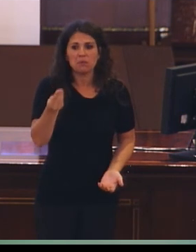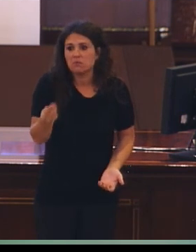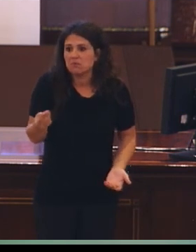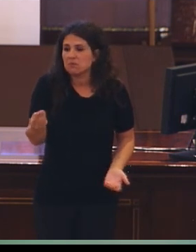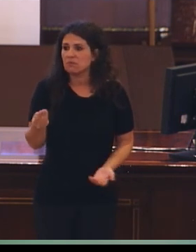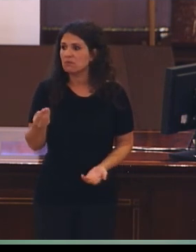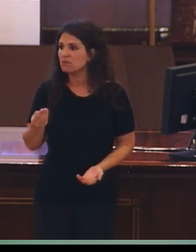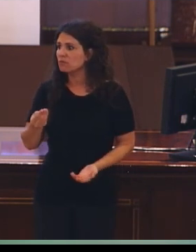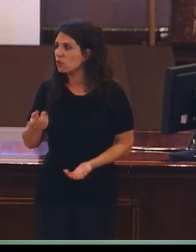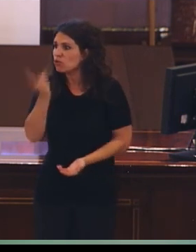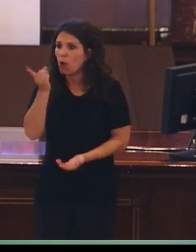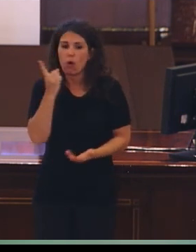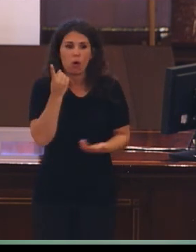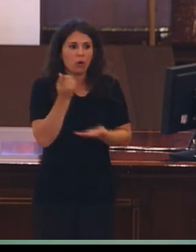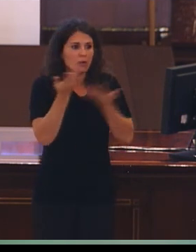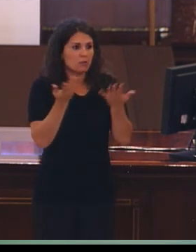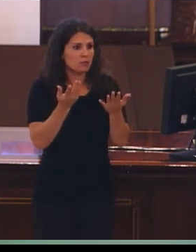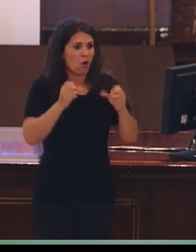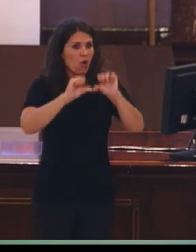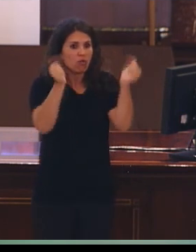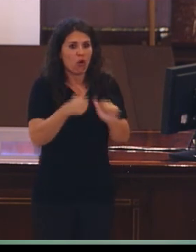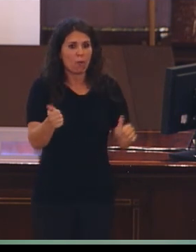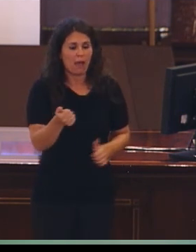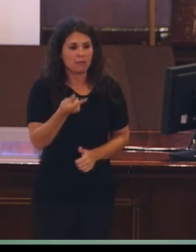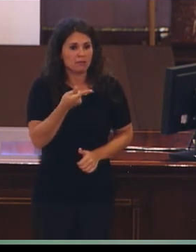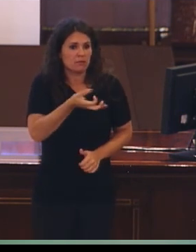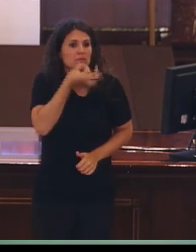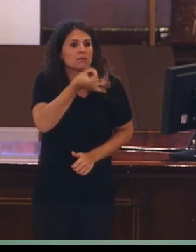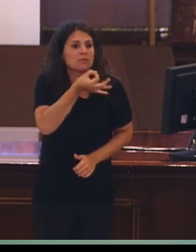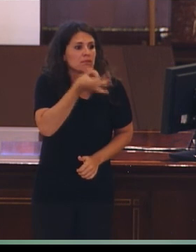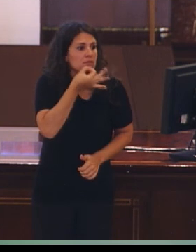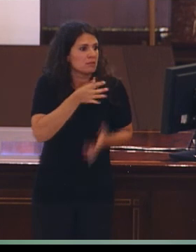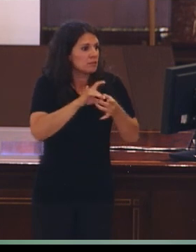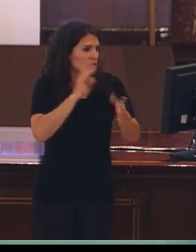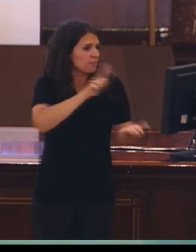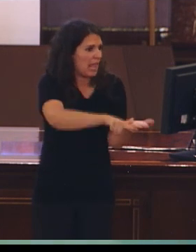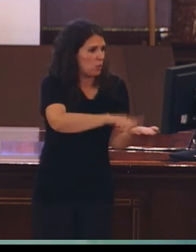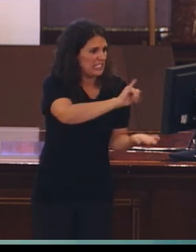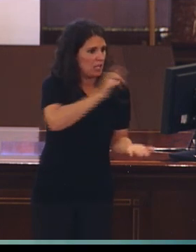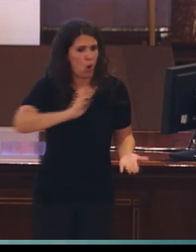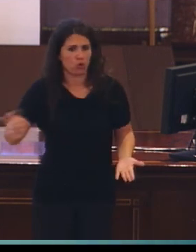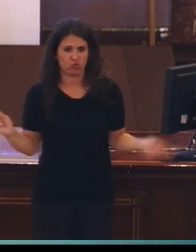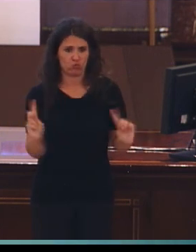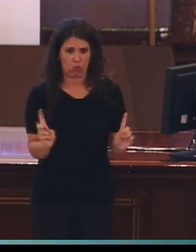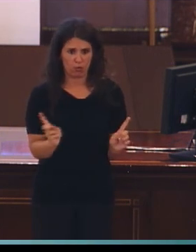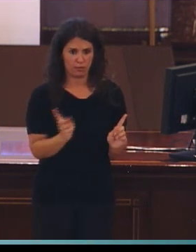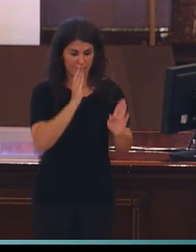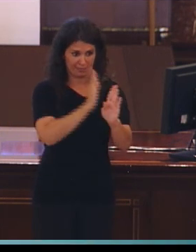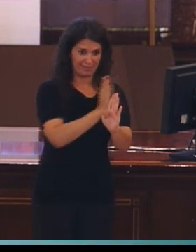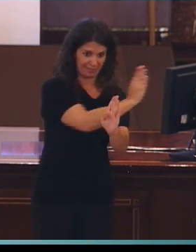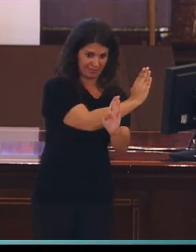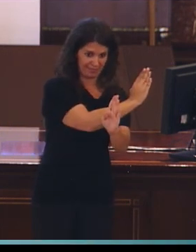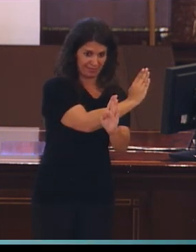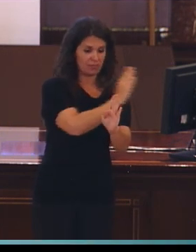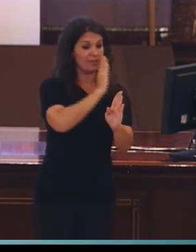compartía la modalidad vocal-auditiva de las lenguas orales. Pero es la época en la que William Stocky